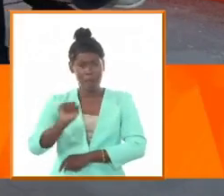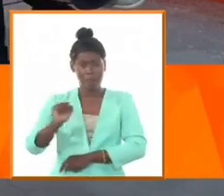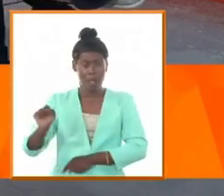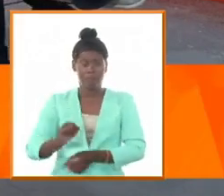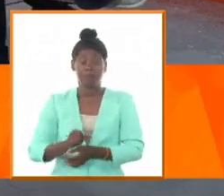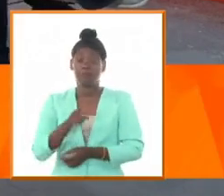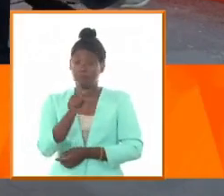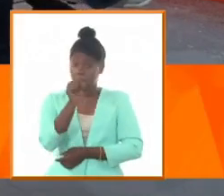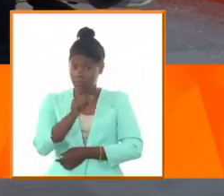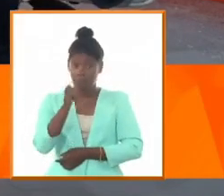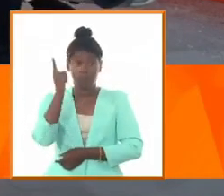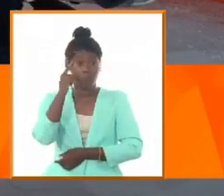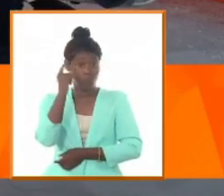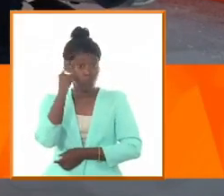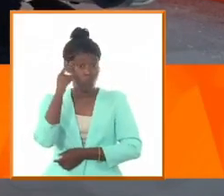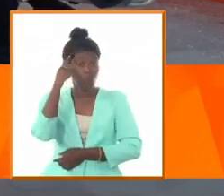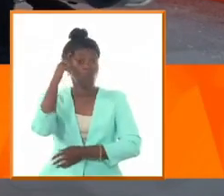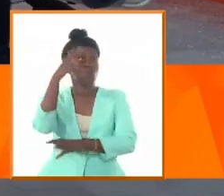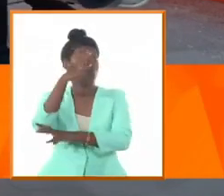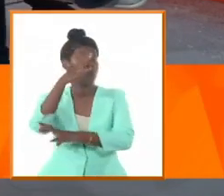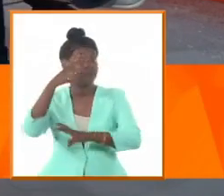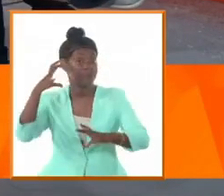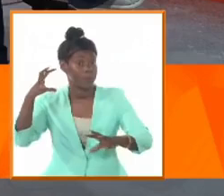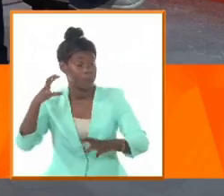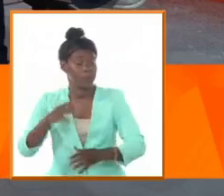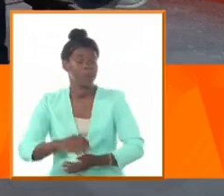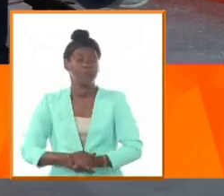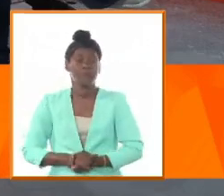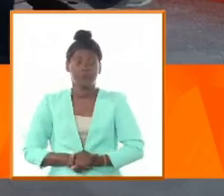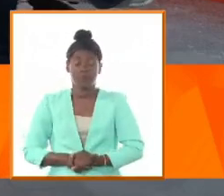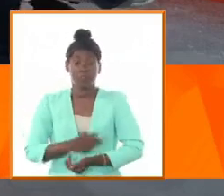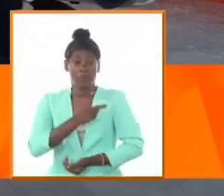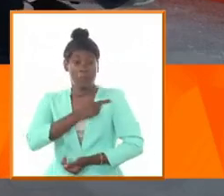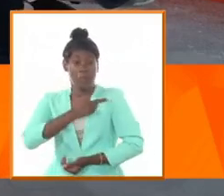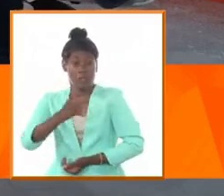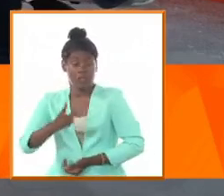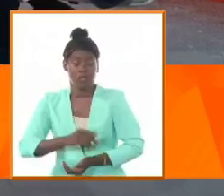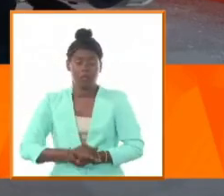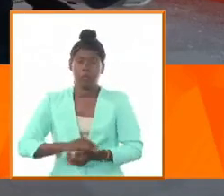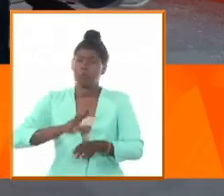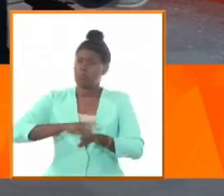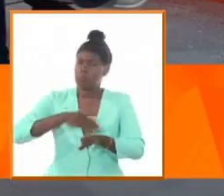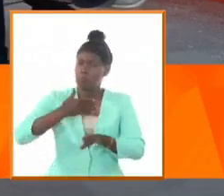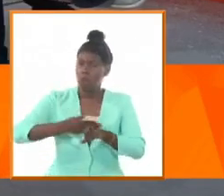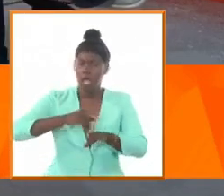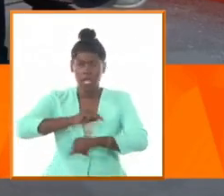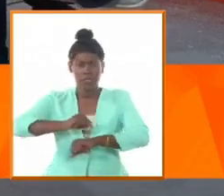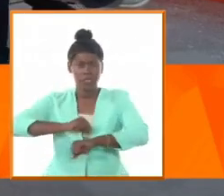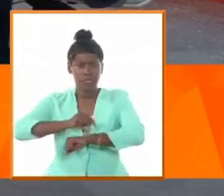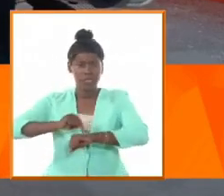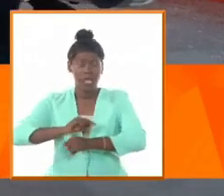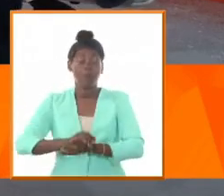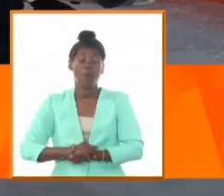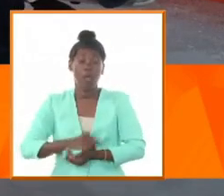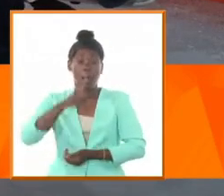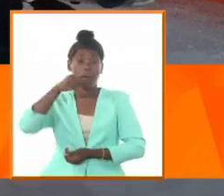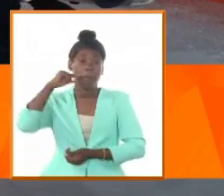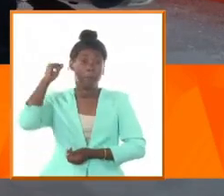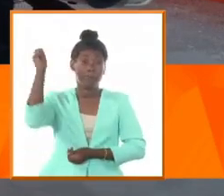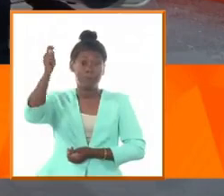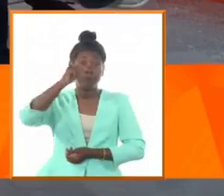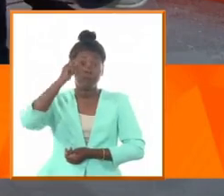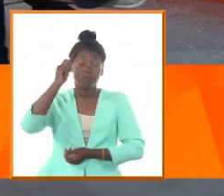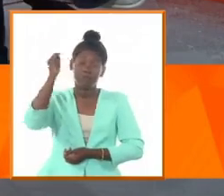se puede pensar en los éxitos que después obtuvo Máximo Gómez en ese universo de su jefatura de Camagüey que